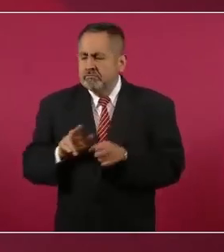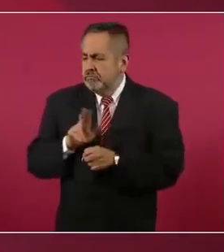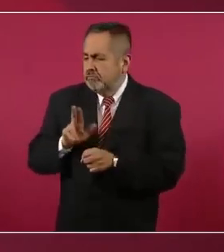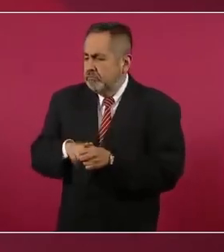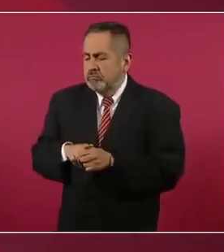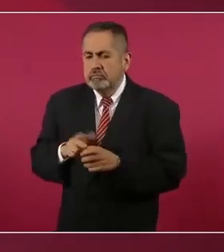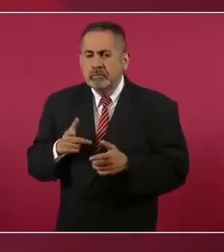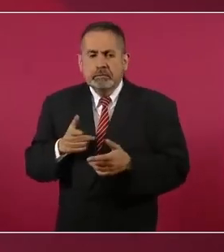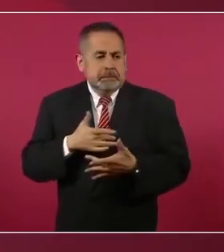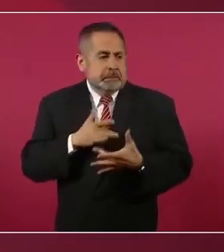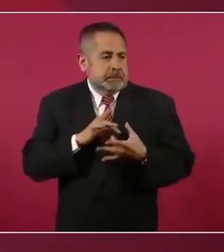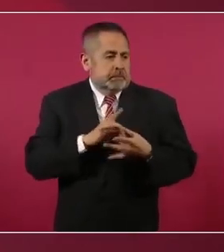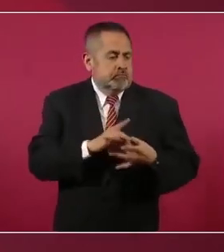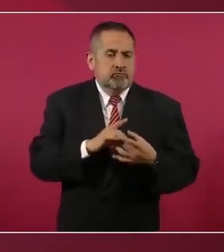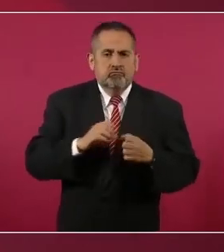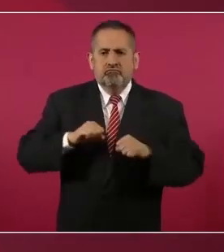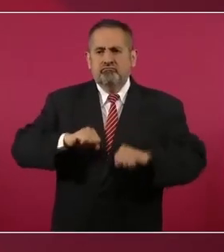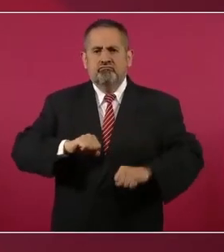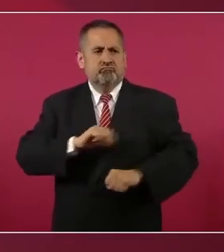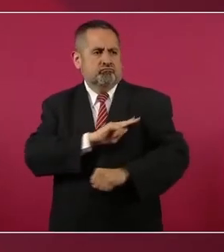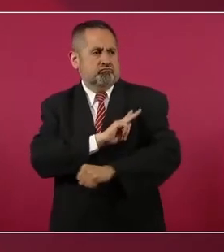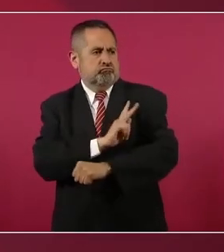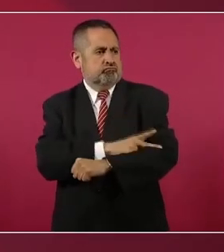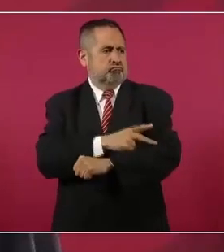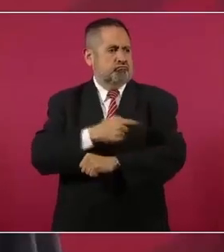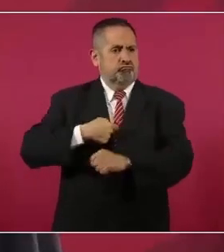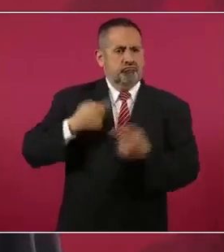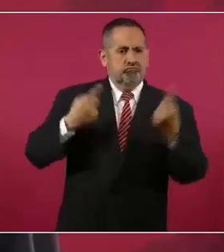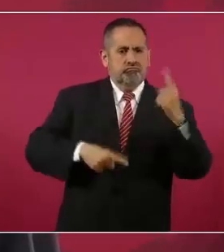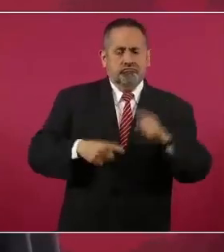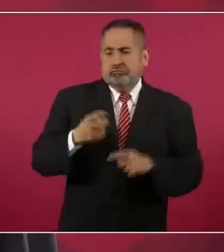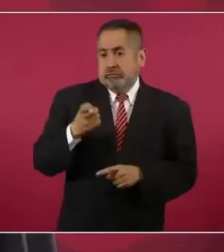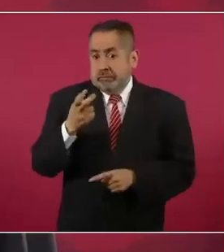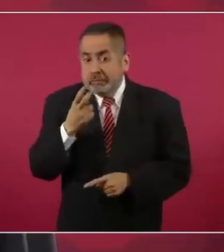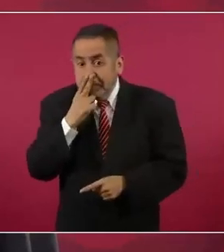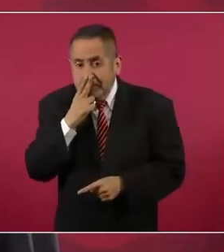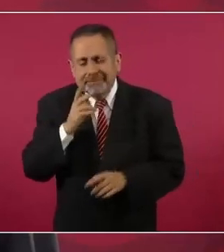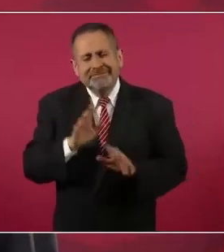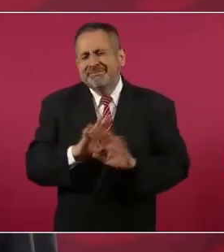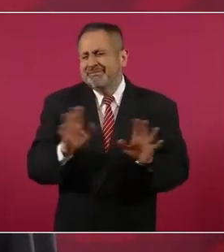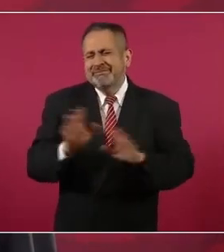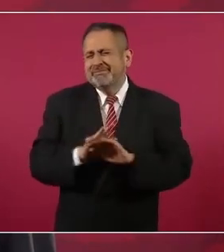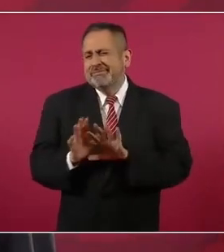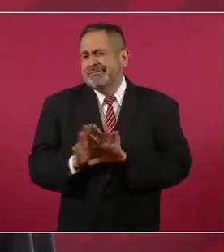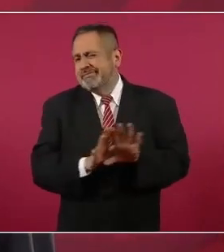tanto apego al poder. Ese es el mejor consejo.